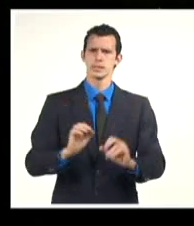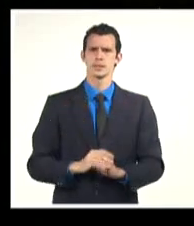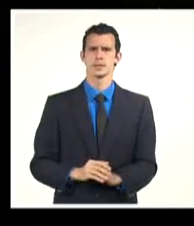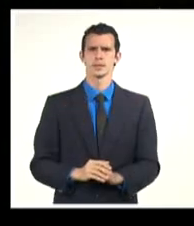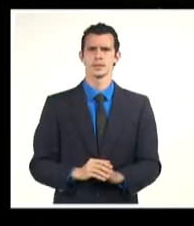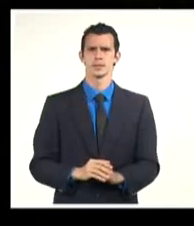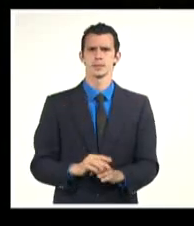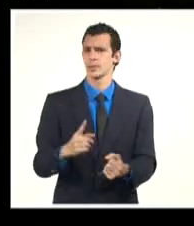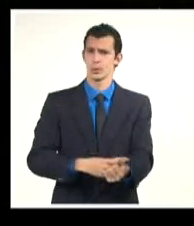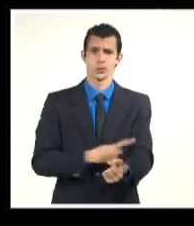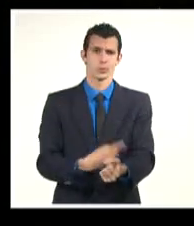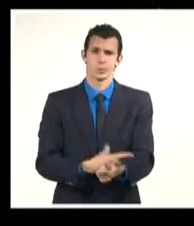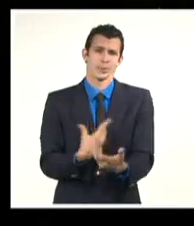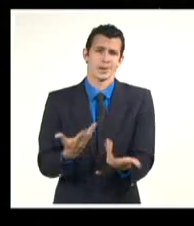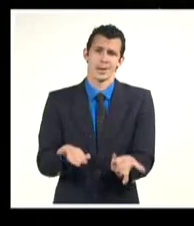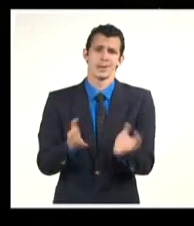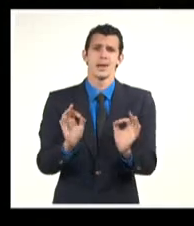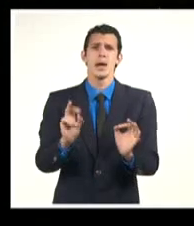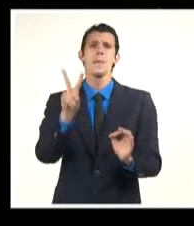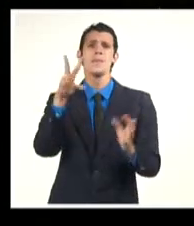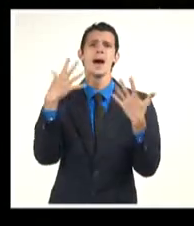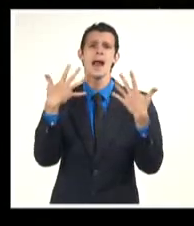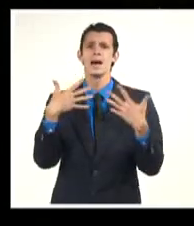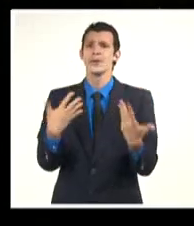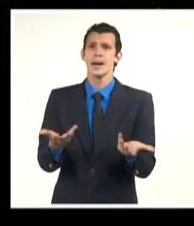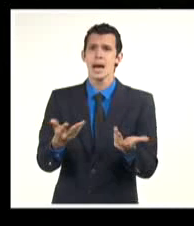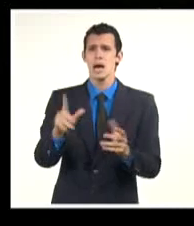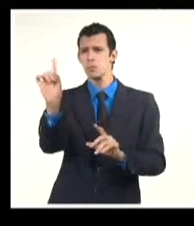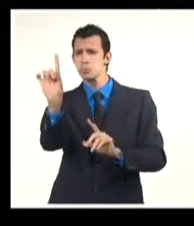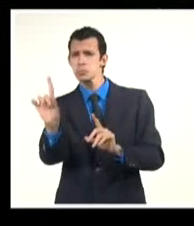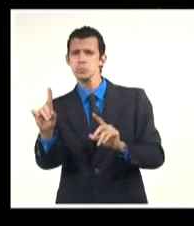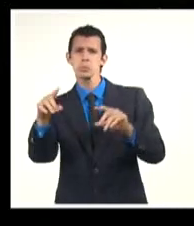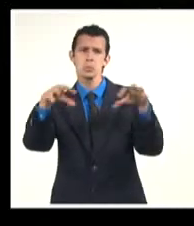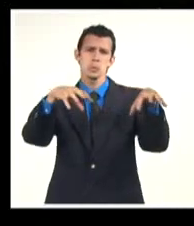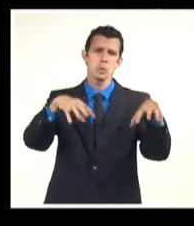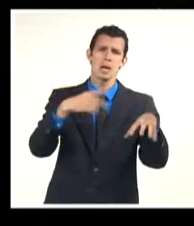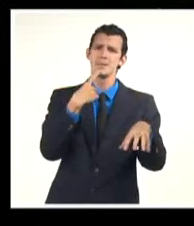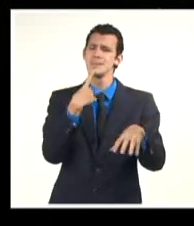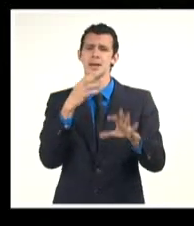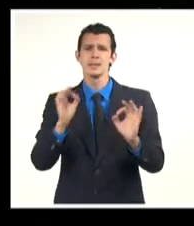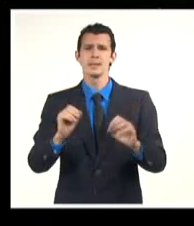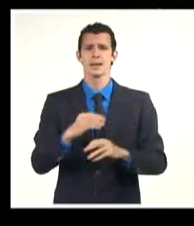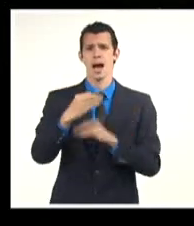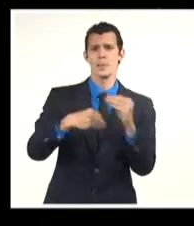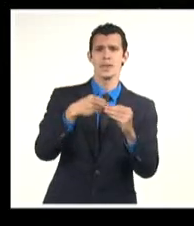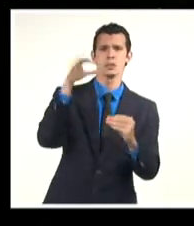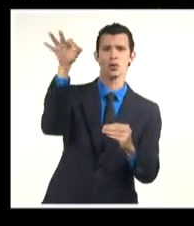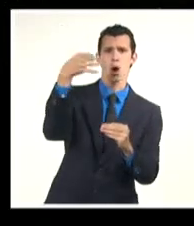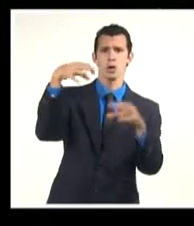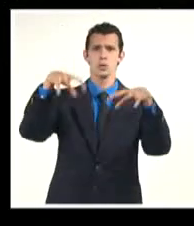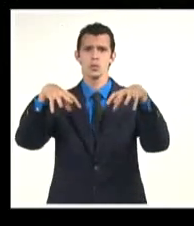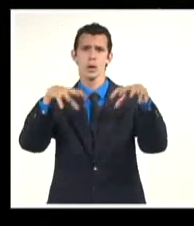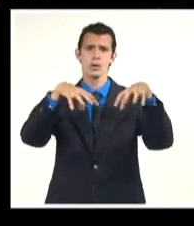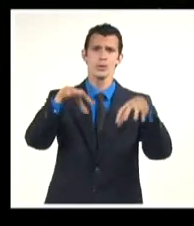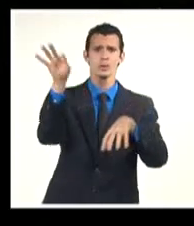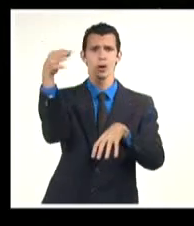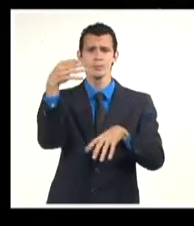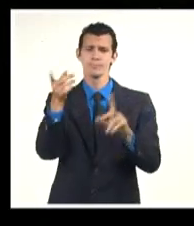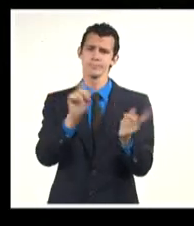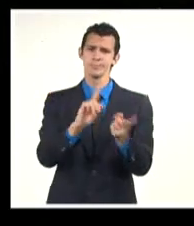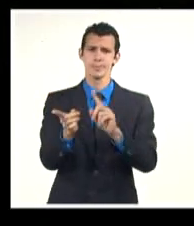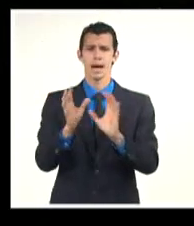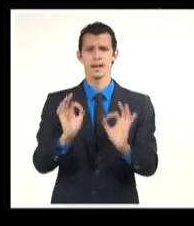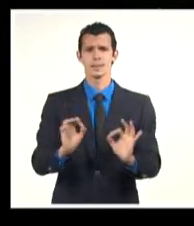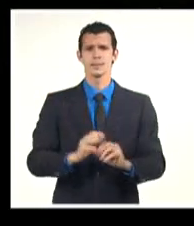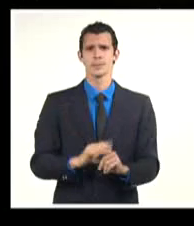el verano, algún chubasco o alguna lluvia o tormenta eléctrica en el resto de los días. Y las temperaturas, pues, de 29 hasta 30, llegando a 33